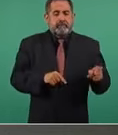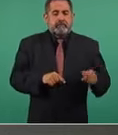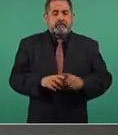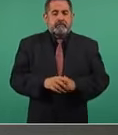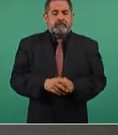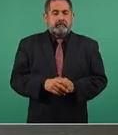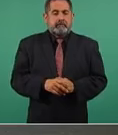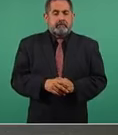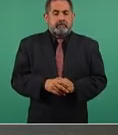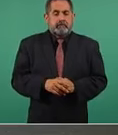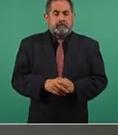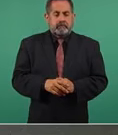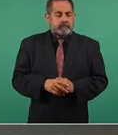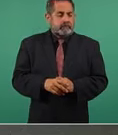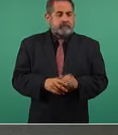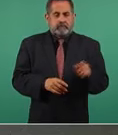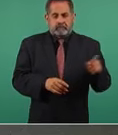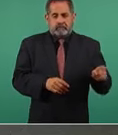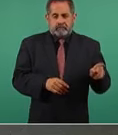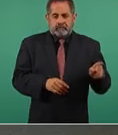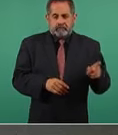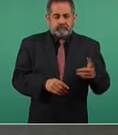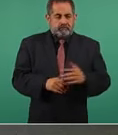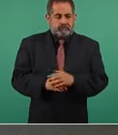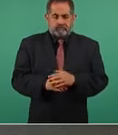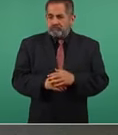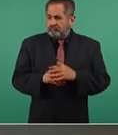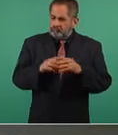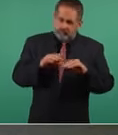a reforzar